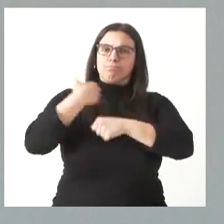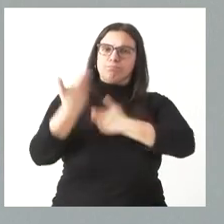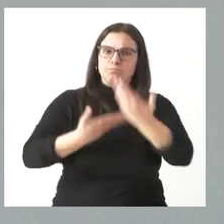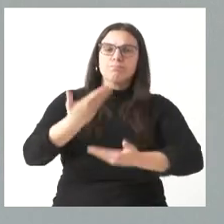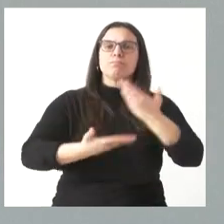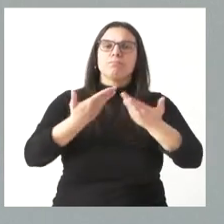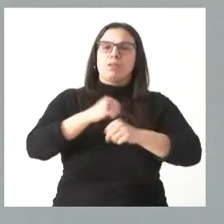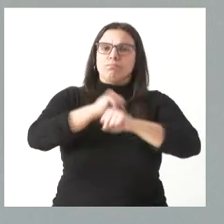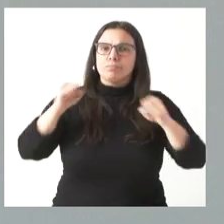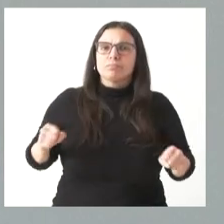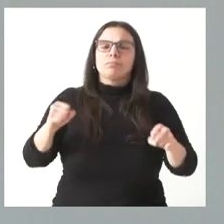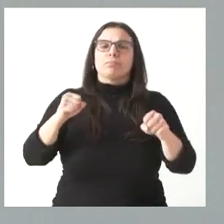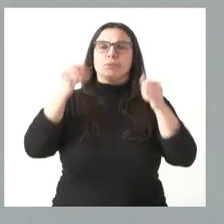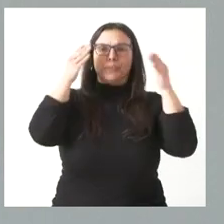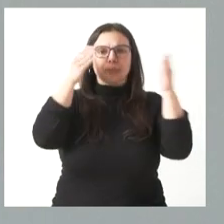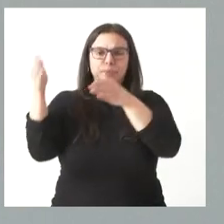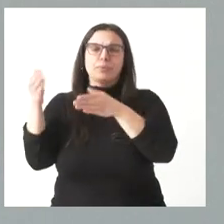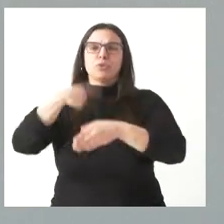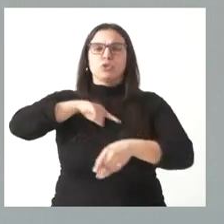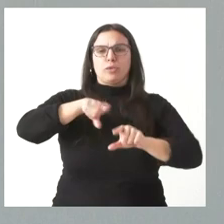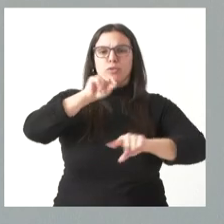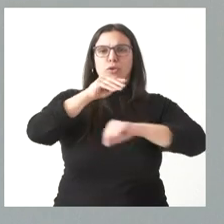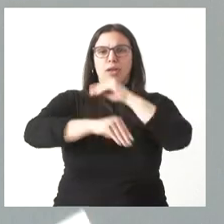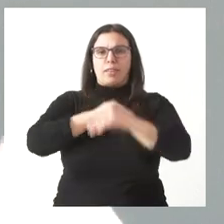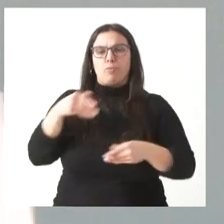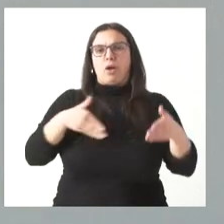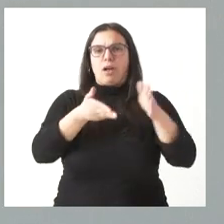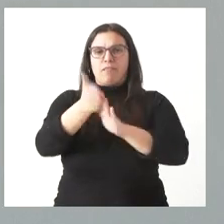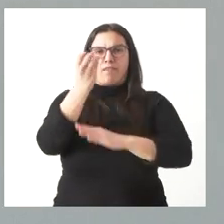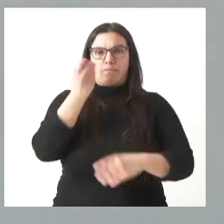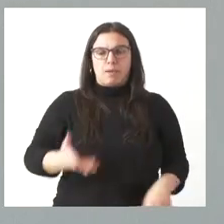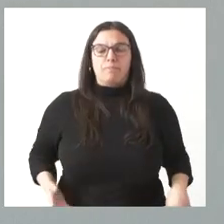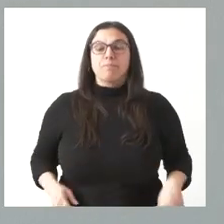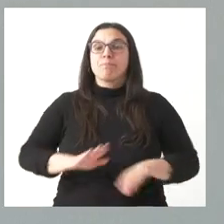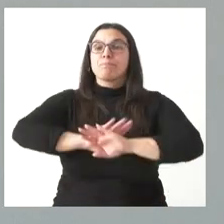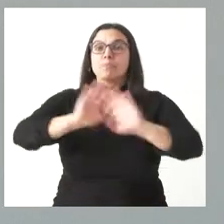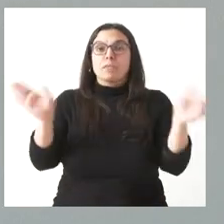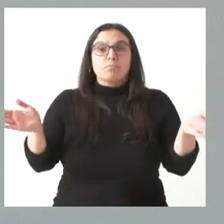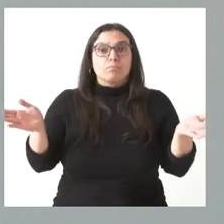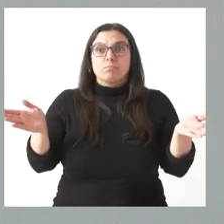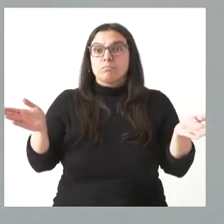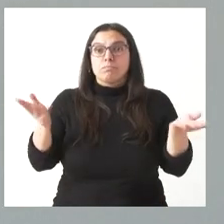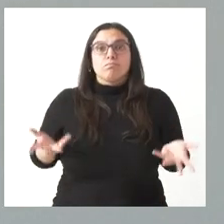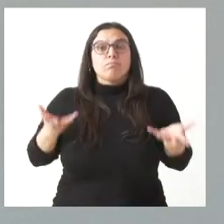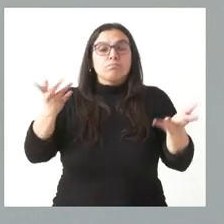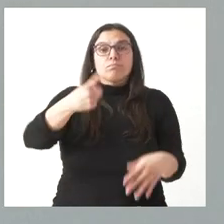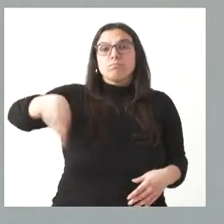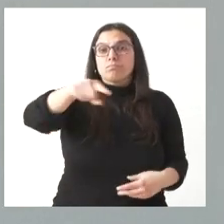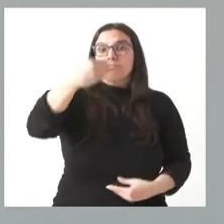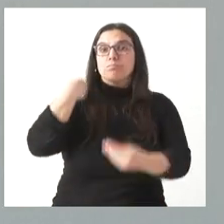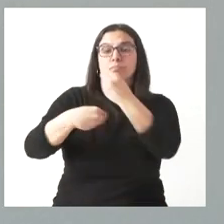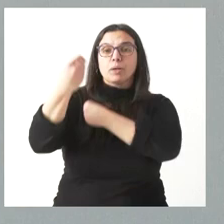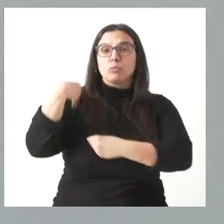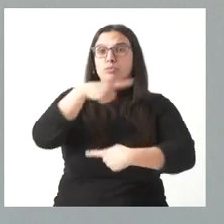refuerzo de las tareas que estamos realizando en la dirección que hemos aprendido. Y, sin más, pues estoy a su disposición para cualquier